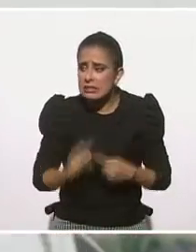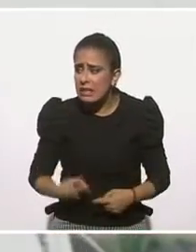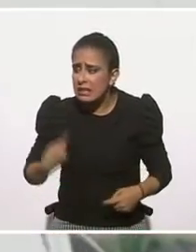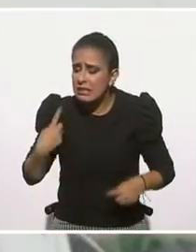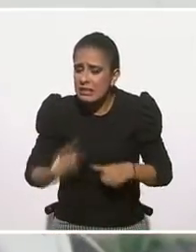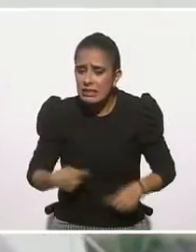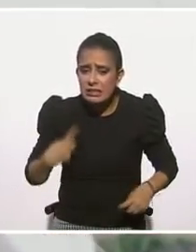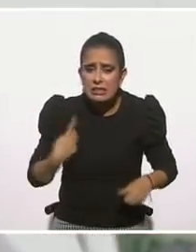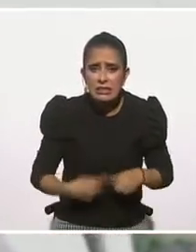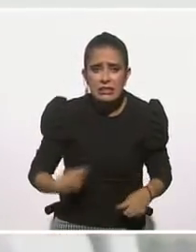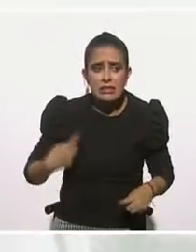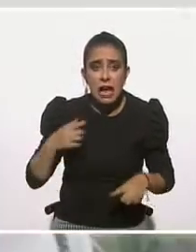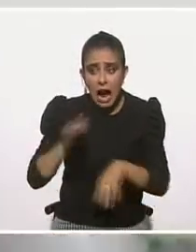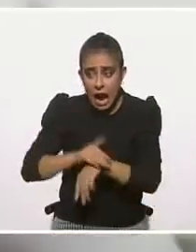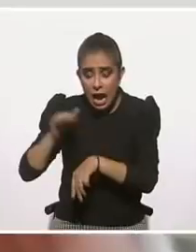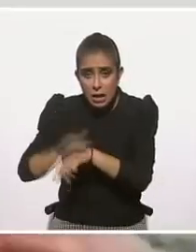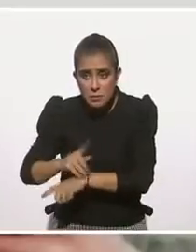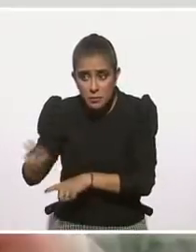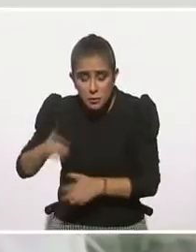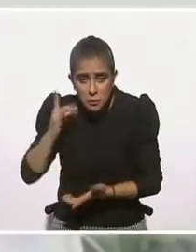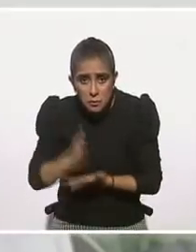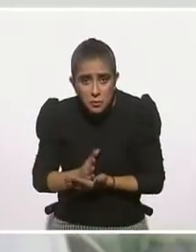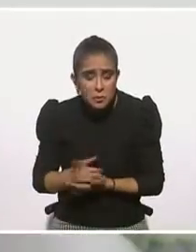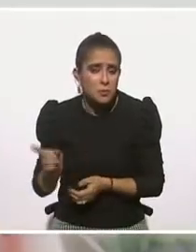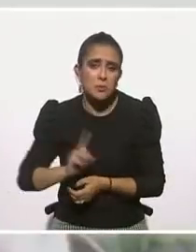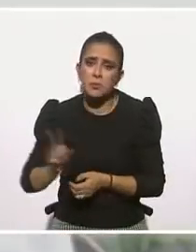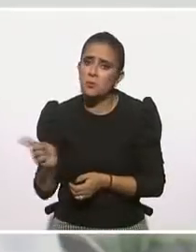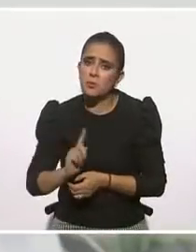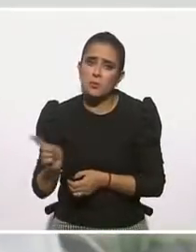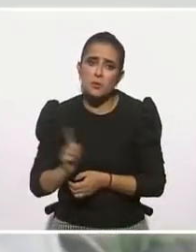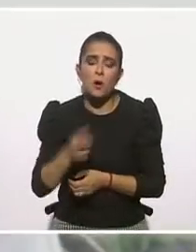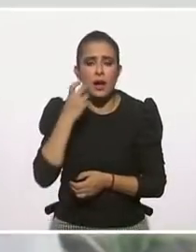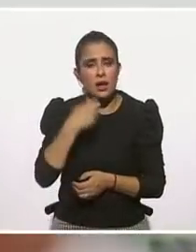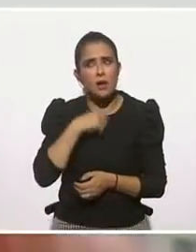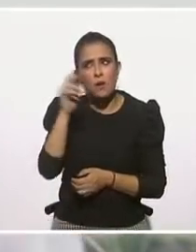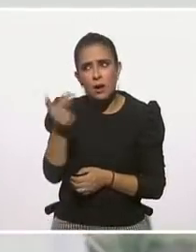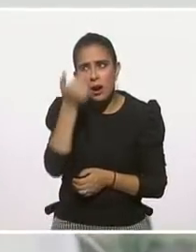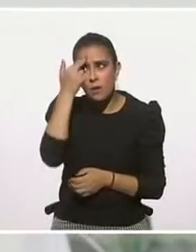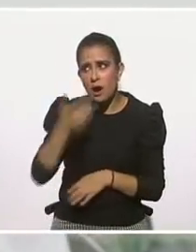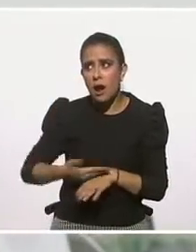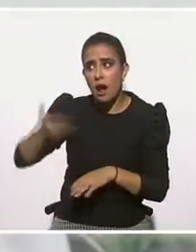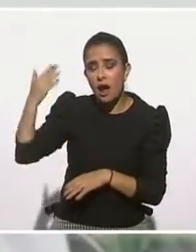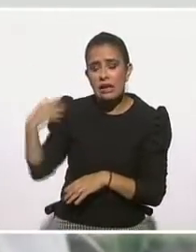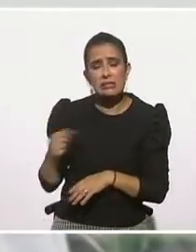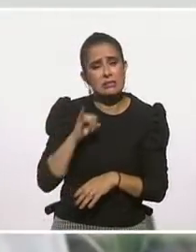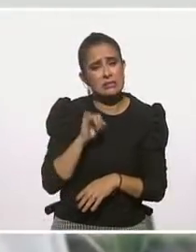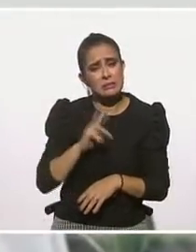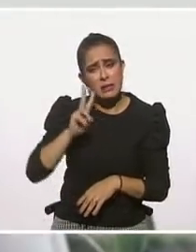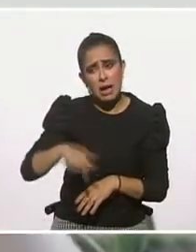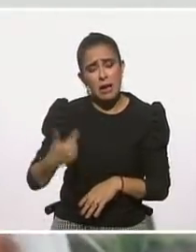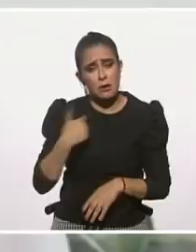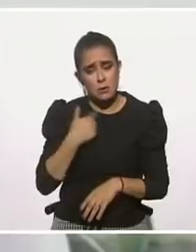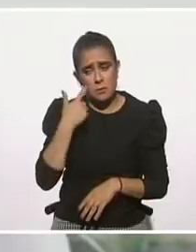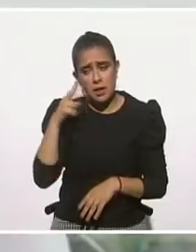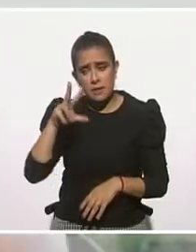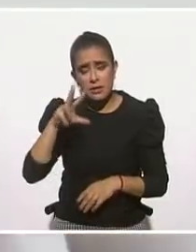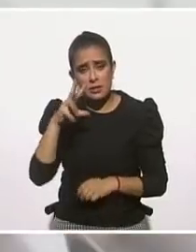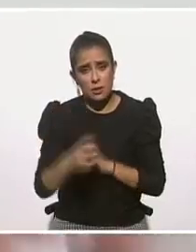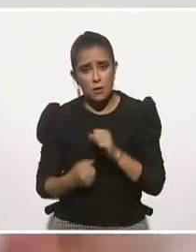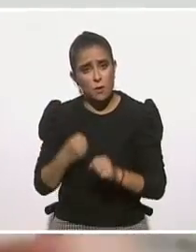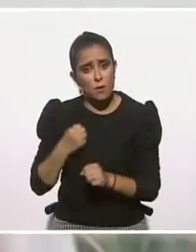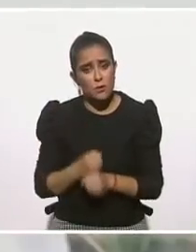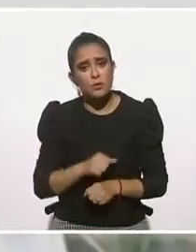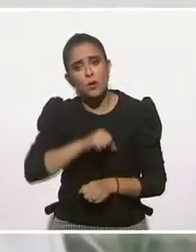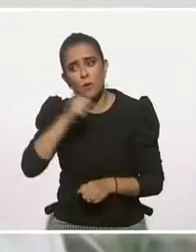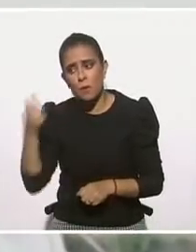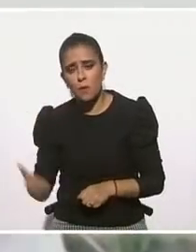a poder ser solamente de amigos. Ahora que lo veo desde una retrospectiva pues también fue violenta. A los 18 años tuve otra